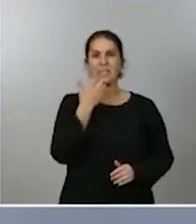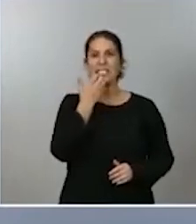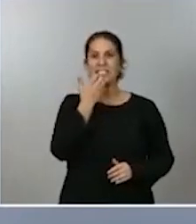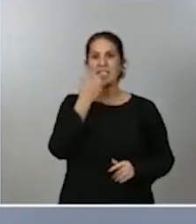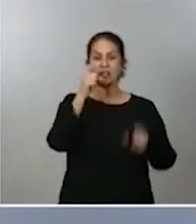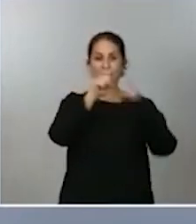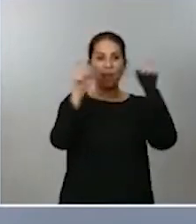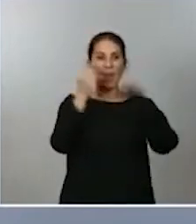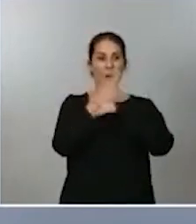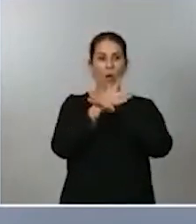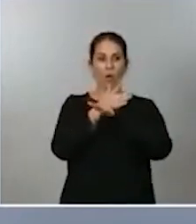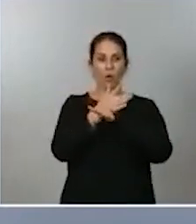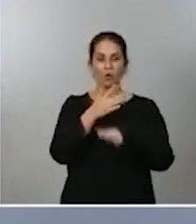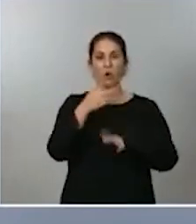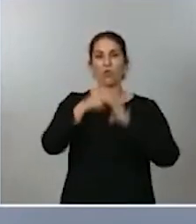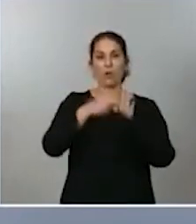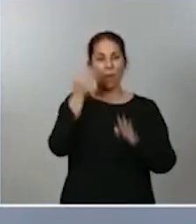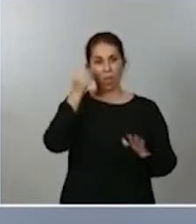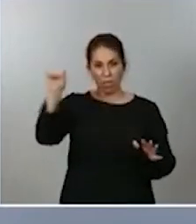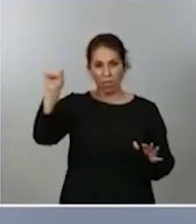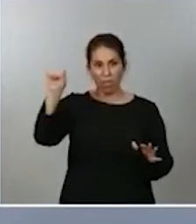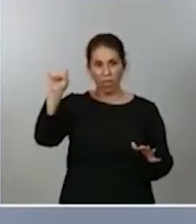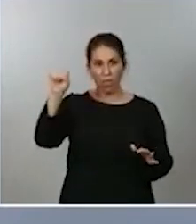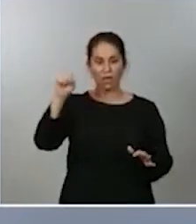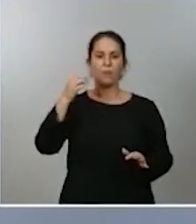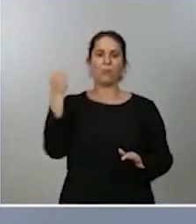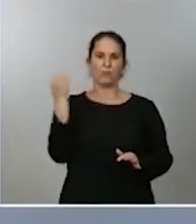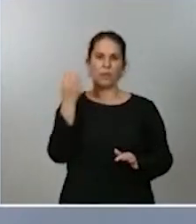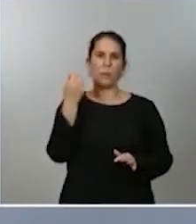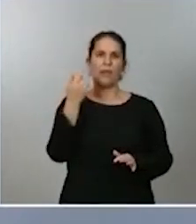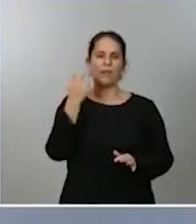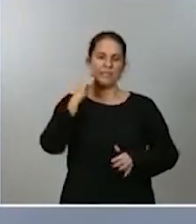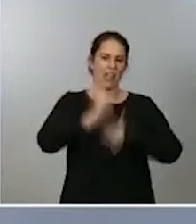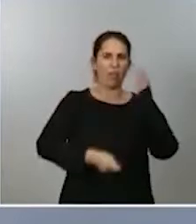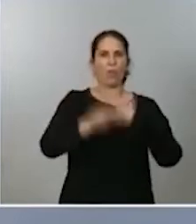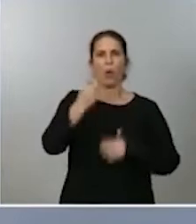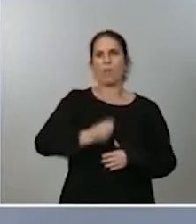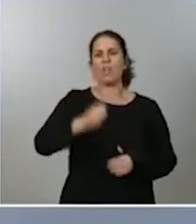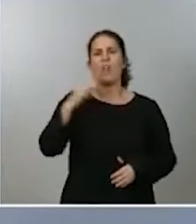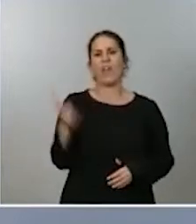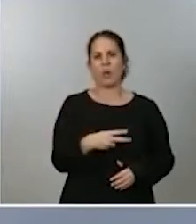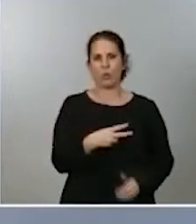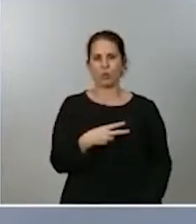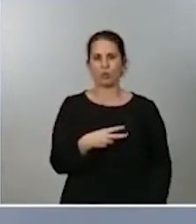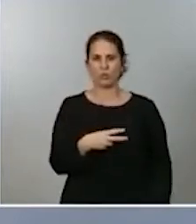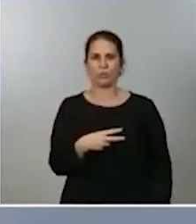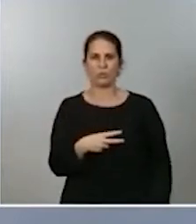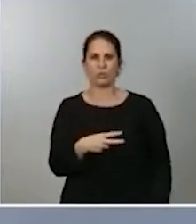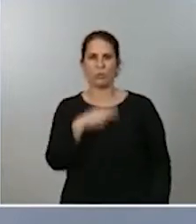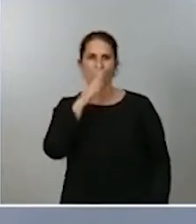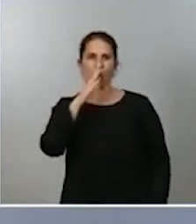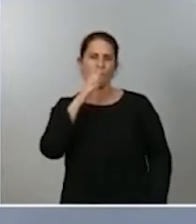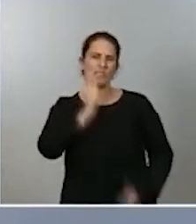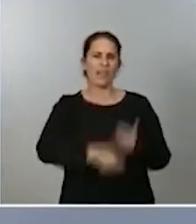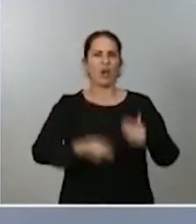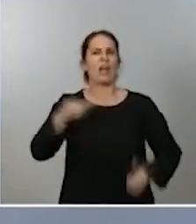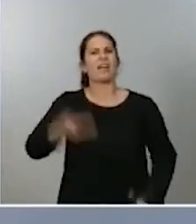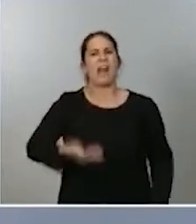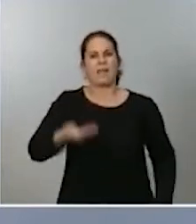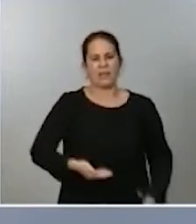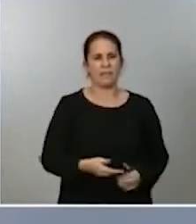norma pues tienen que hacer frente a estas sanciones de un millón de euros porque son sanciones de tipo grave. Y la